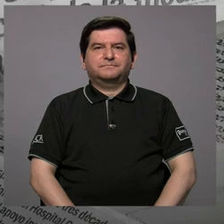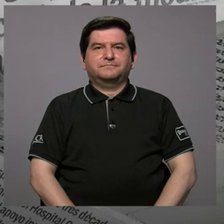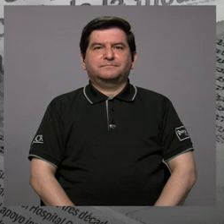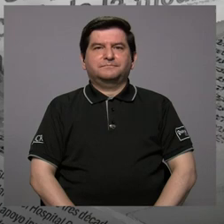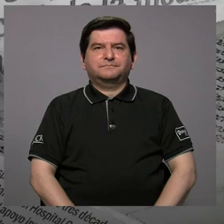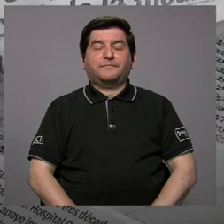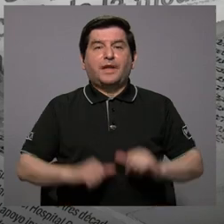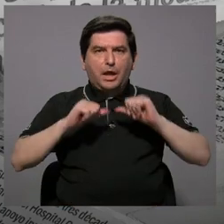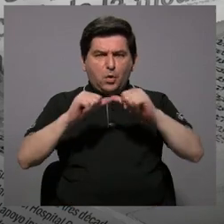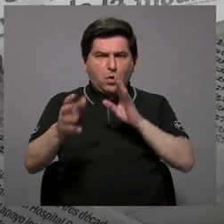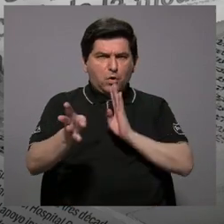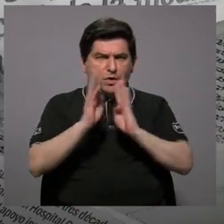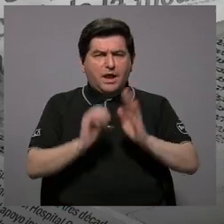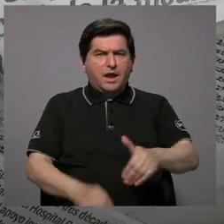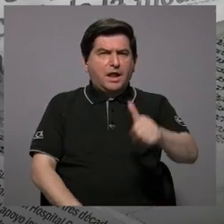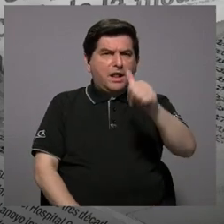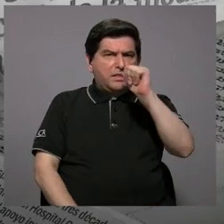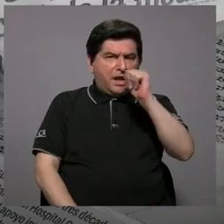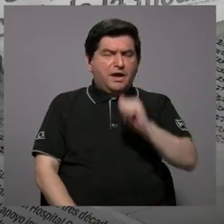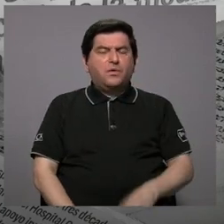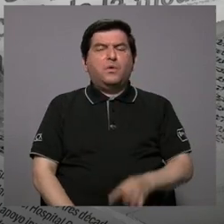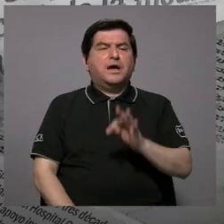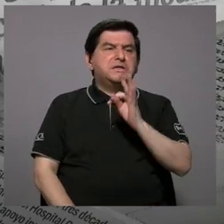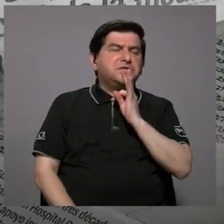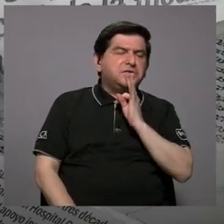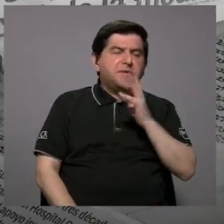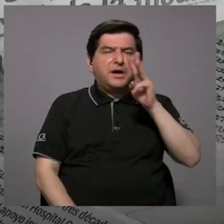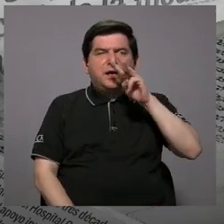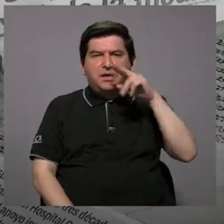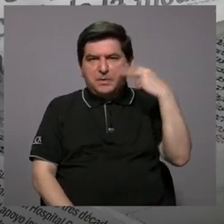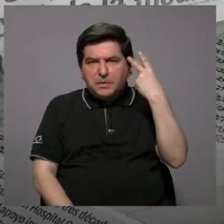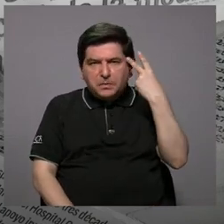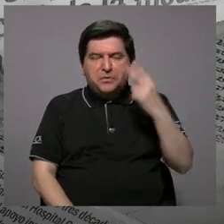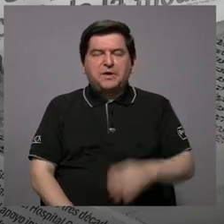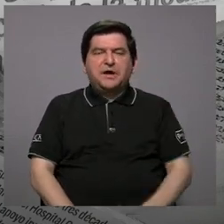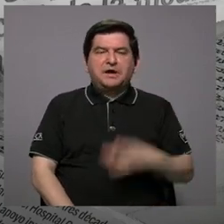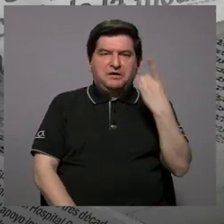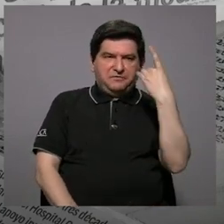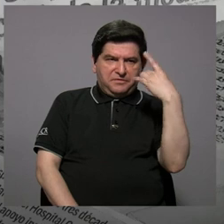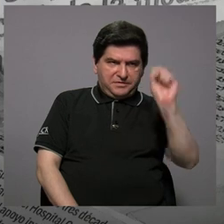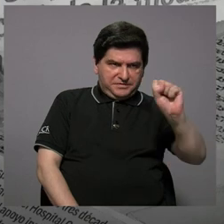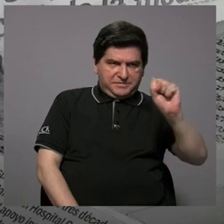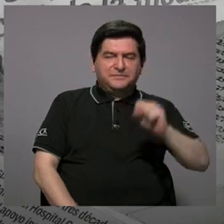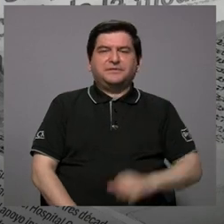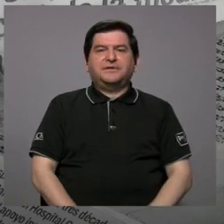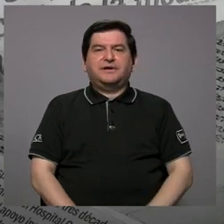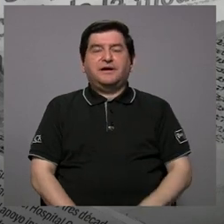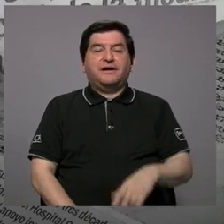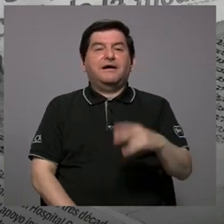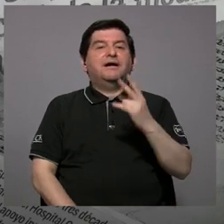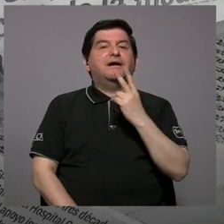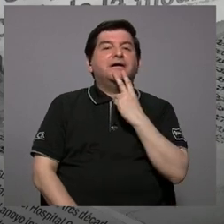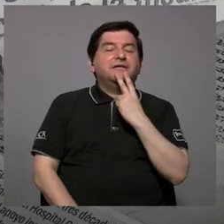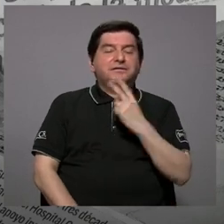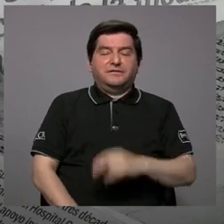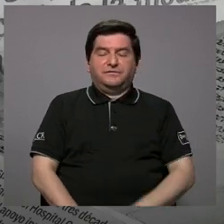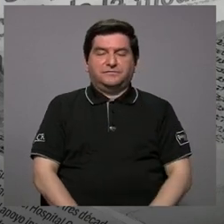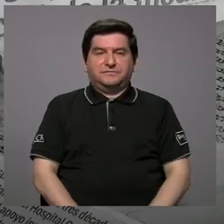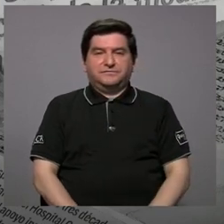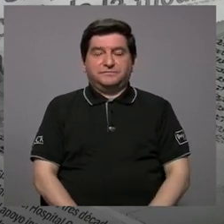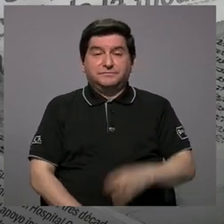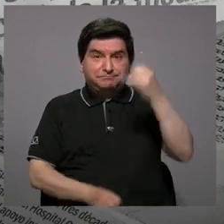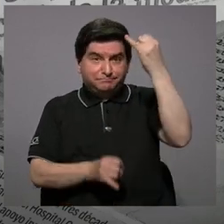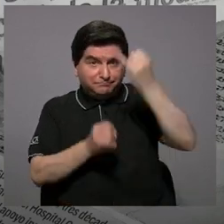bueno, seguimos hablando del agua en Chivás, en Moravia, en Desamparados, en Atillos, y